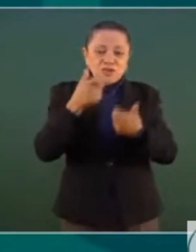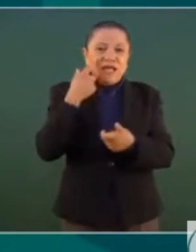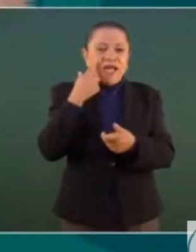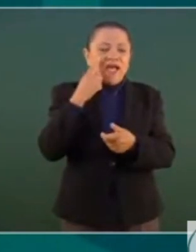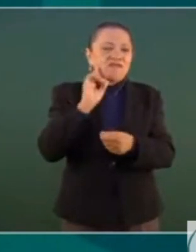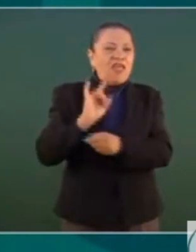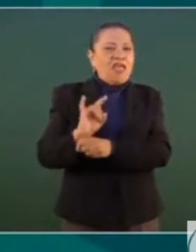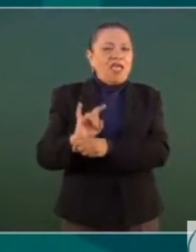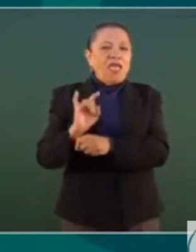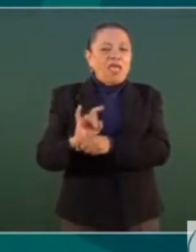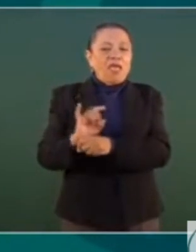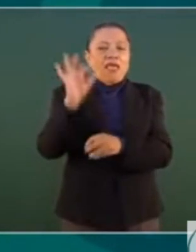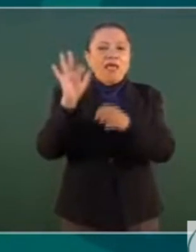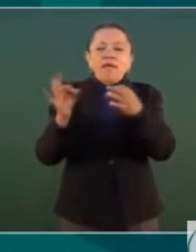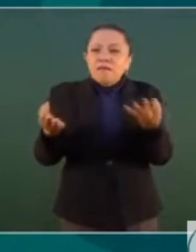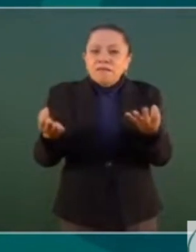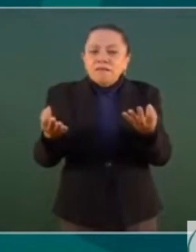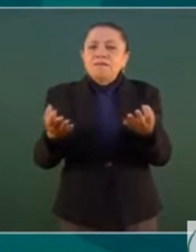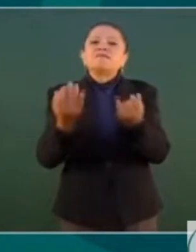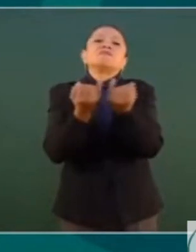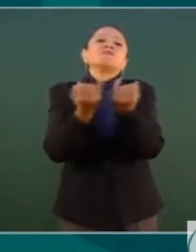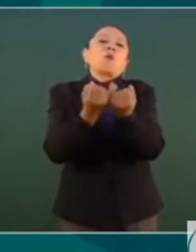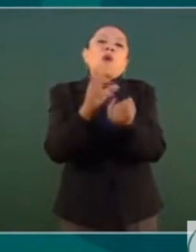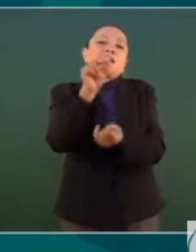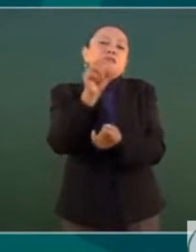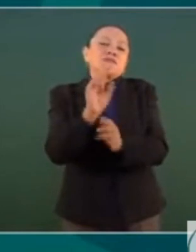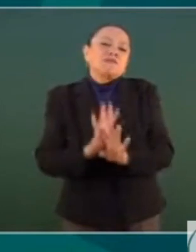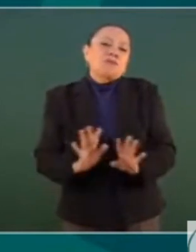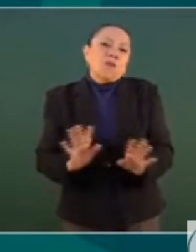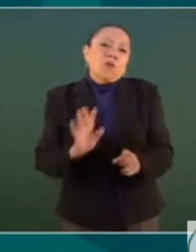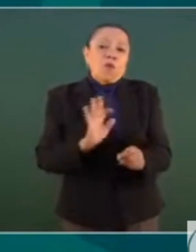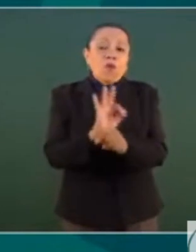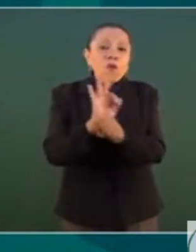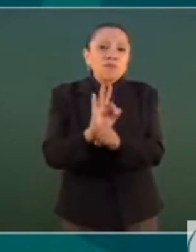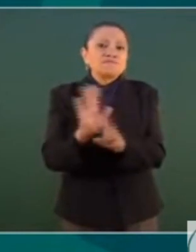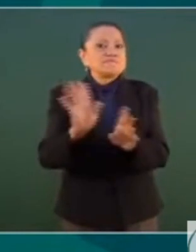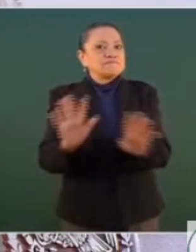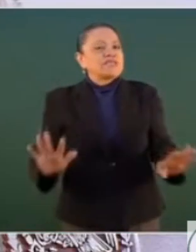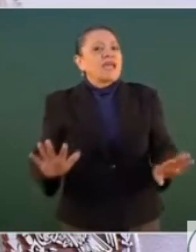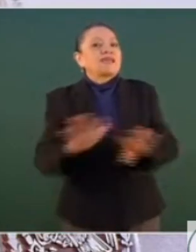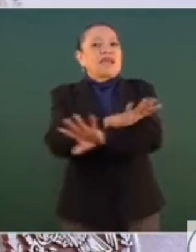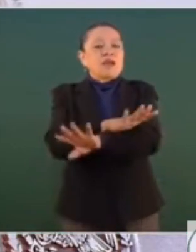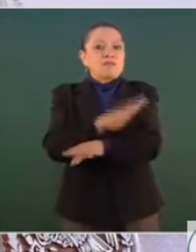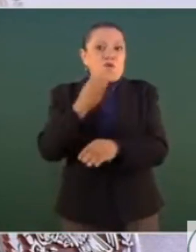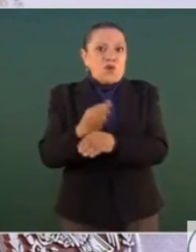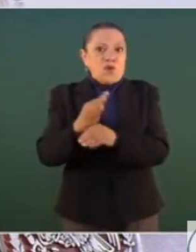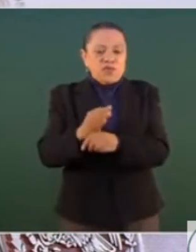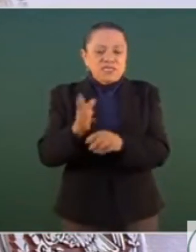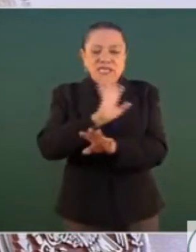Entonces, ya no es lo mismo. Ya cambió. Las